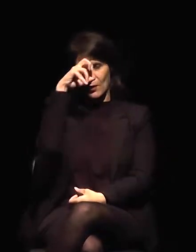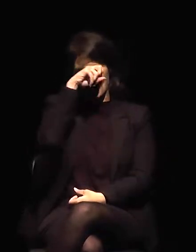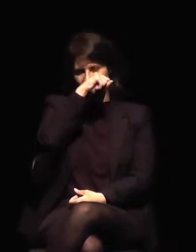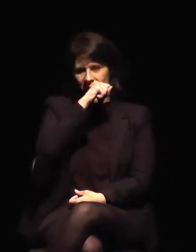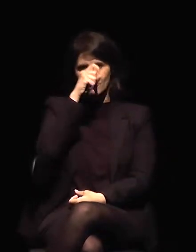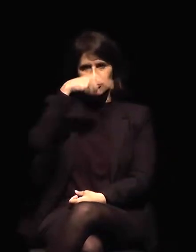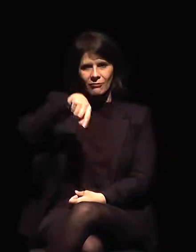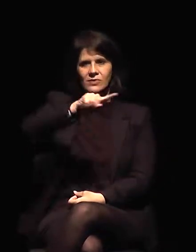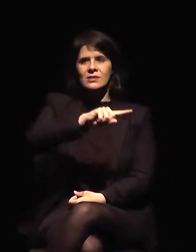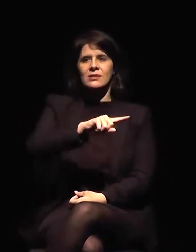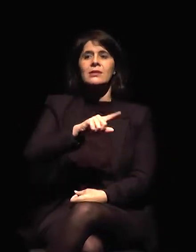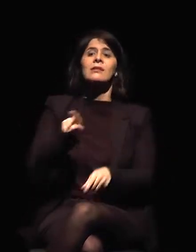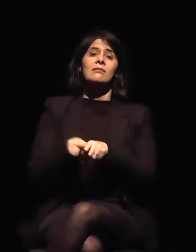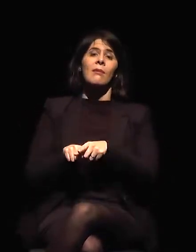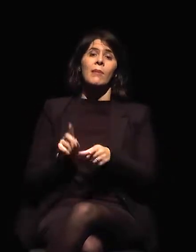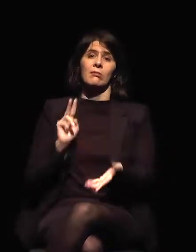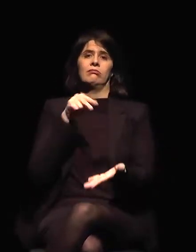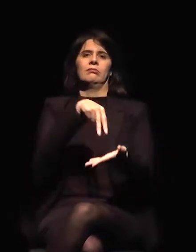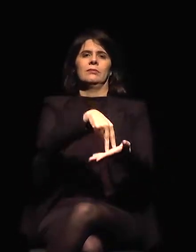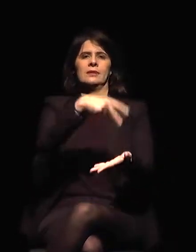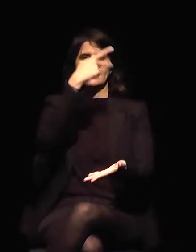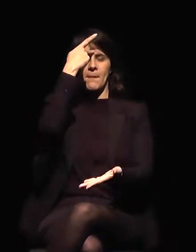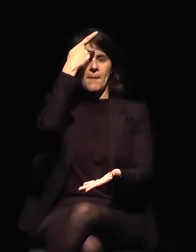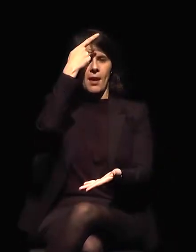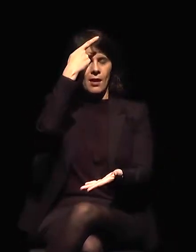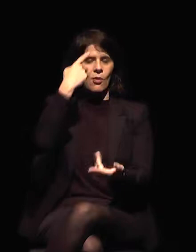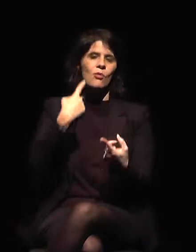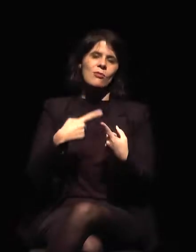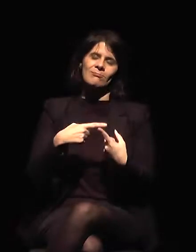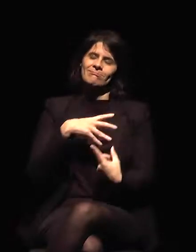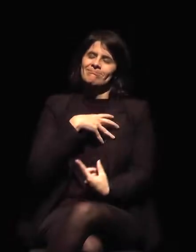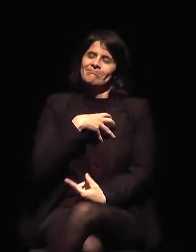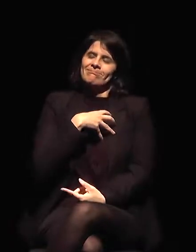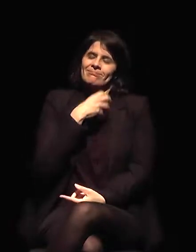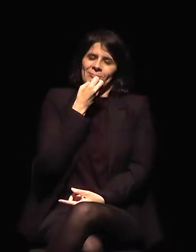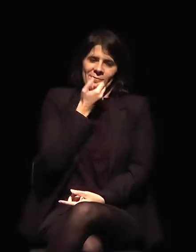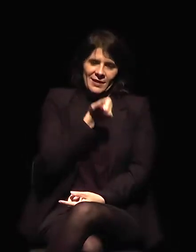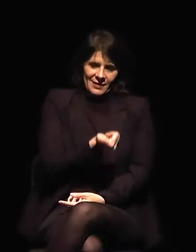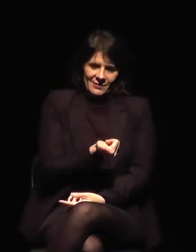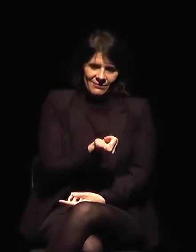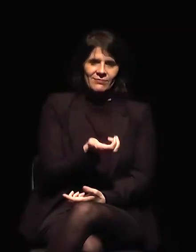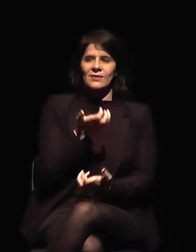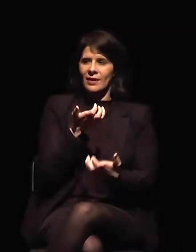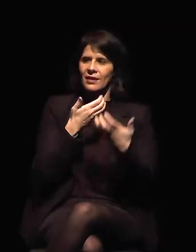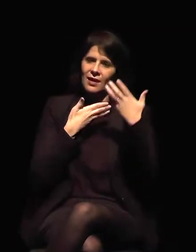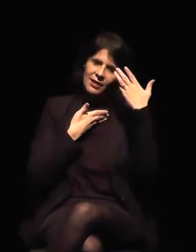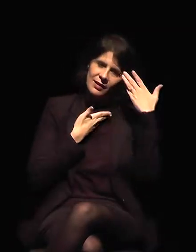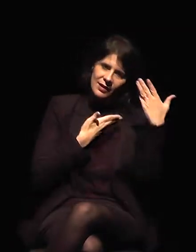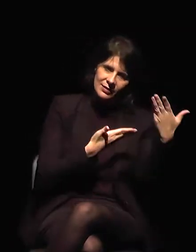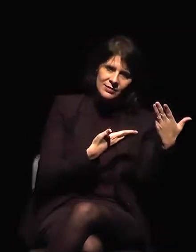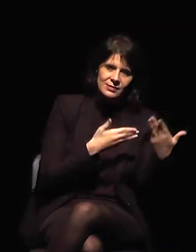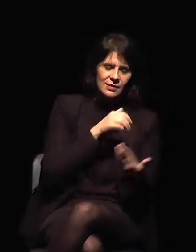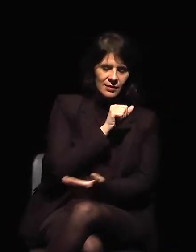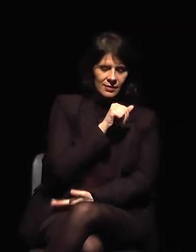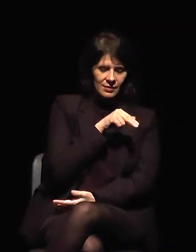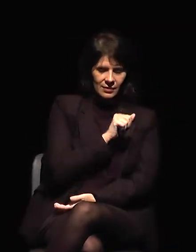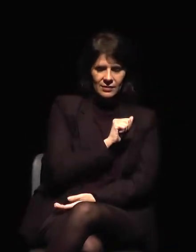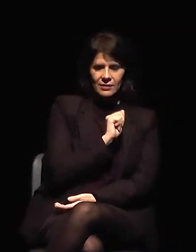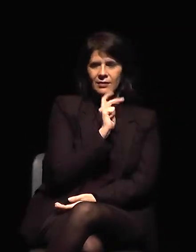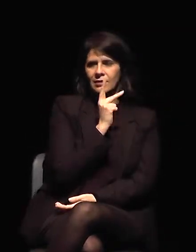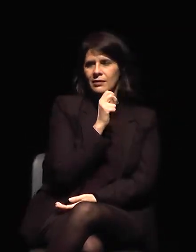siento súper a gusto en esta ciudad. Agradezco también a mi colega Ana Elena, que me permitió hablar primero.